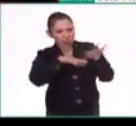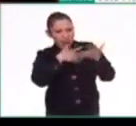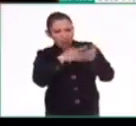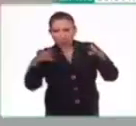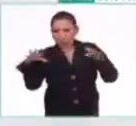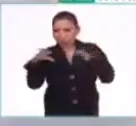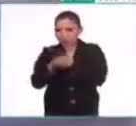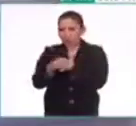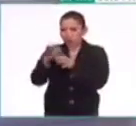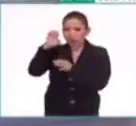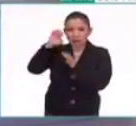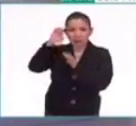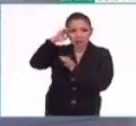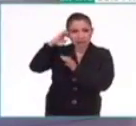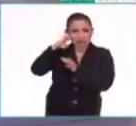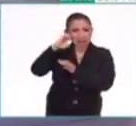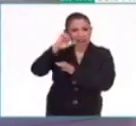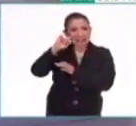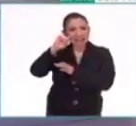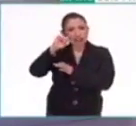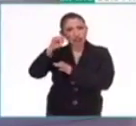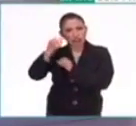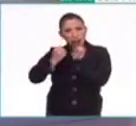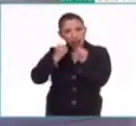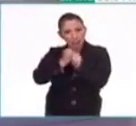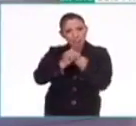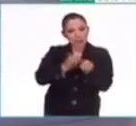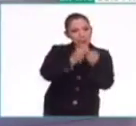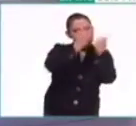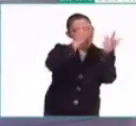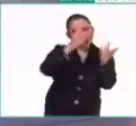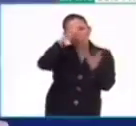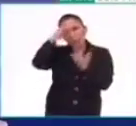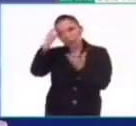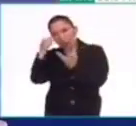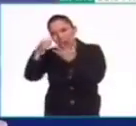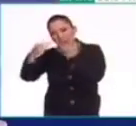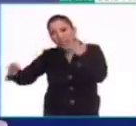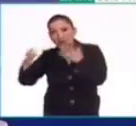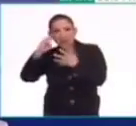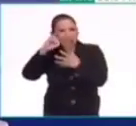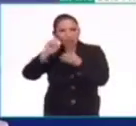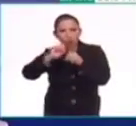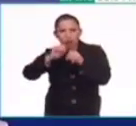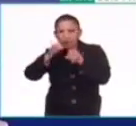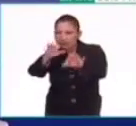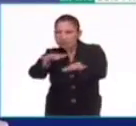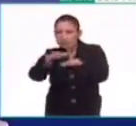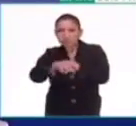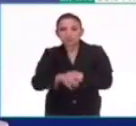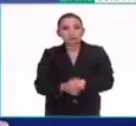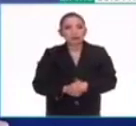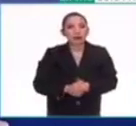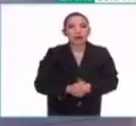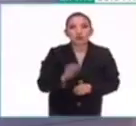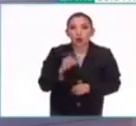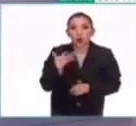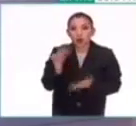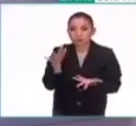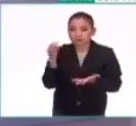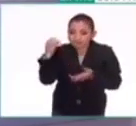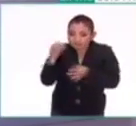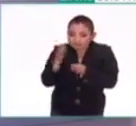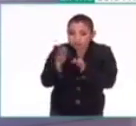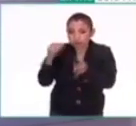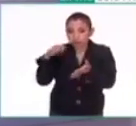con las estaciones del año? Porque, bueno, digamos, en esta zona geográfica no son tan marcadas, digamos, Sí, no son tan marcadas